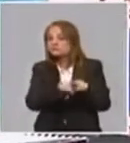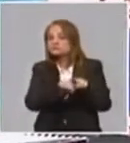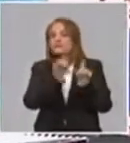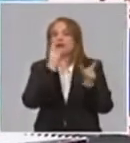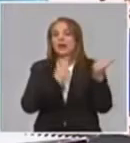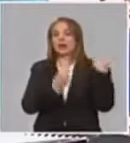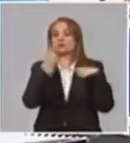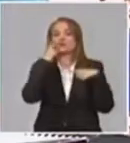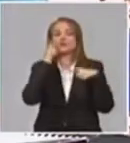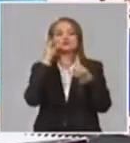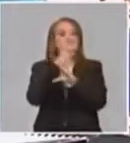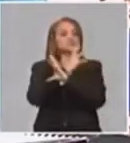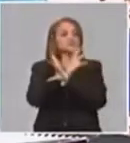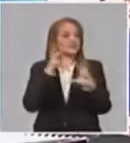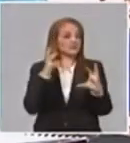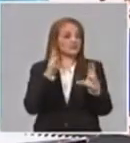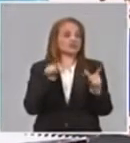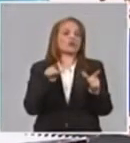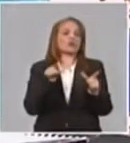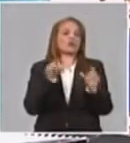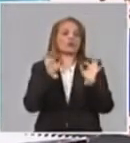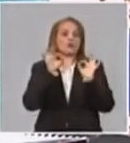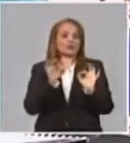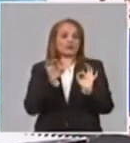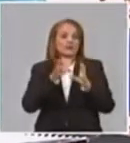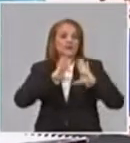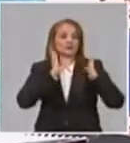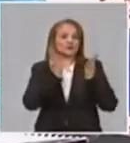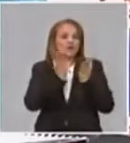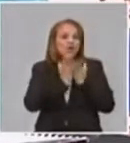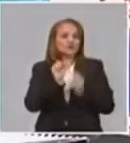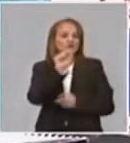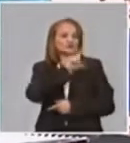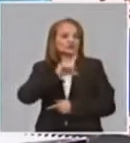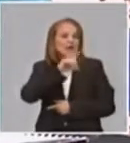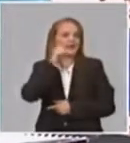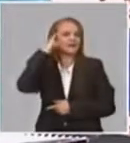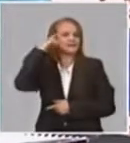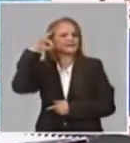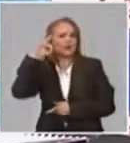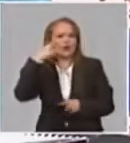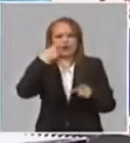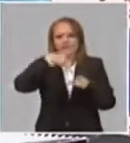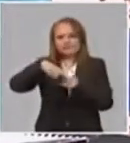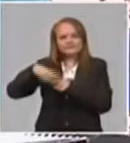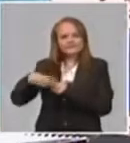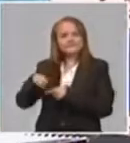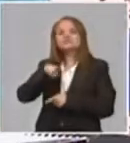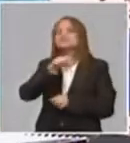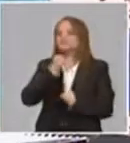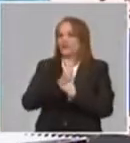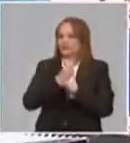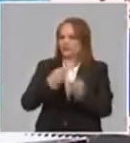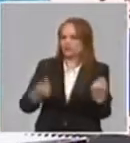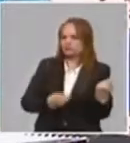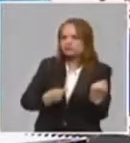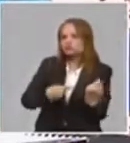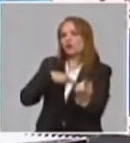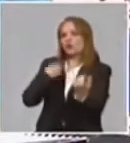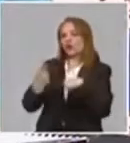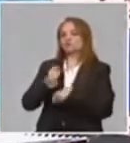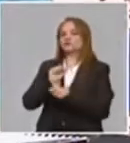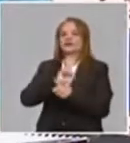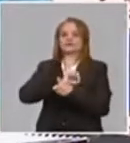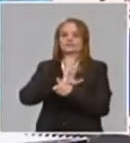están participando también en esta batalla. Pero antes me gustaría un minuto